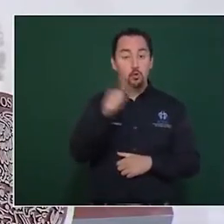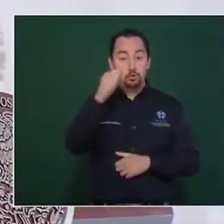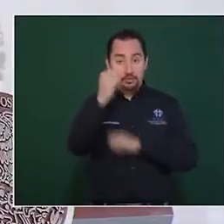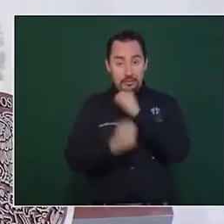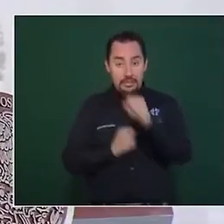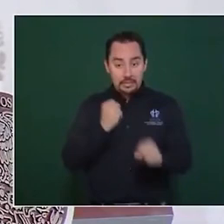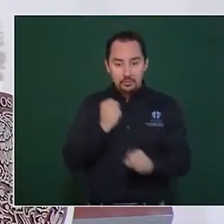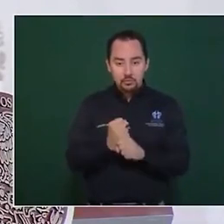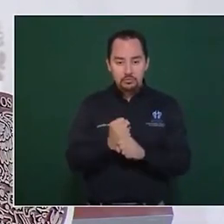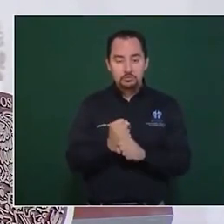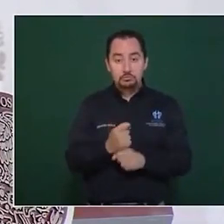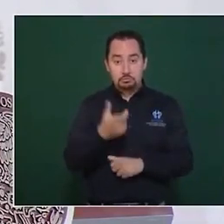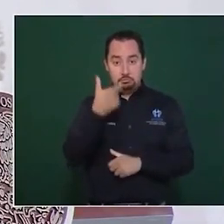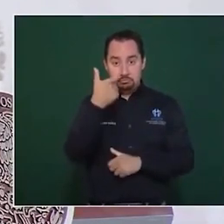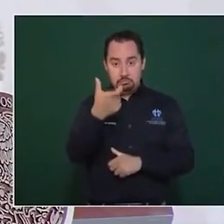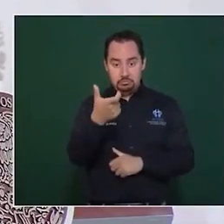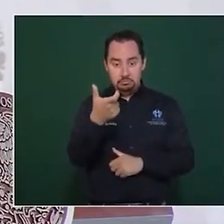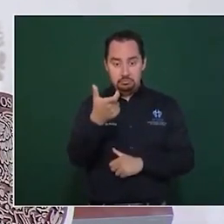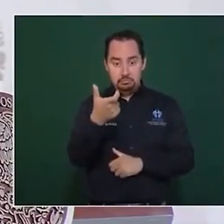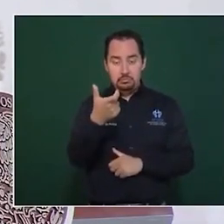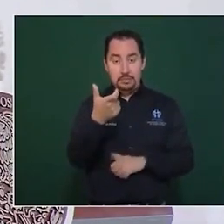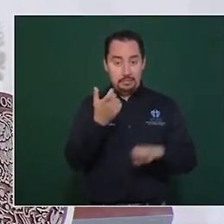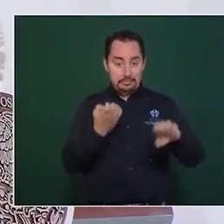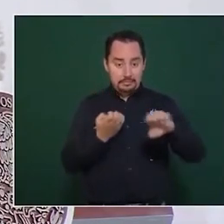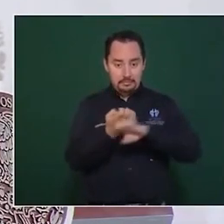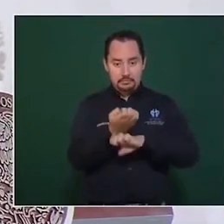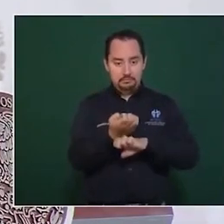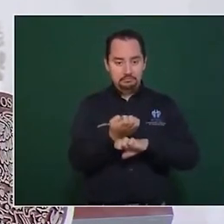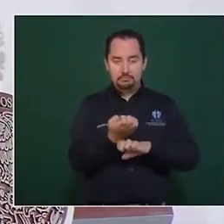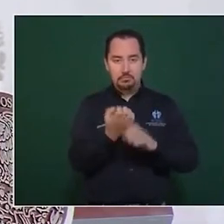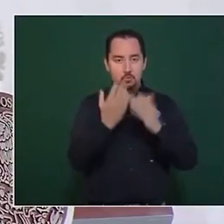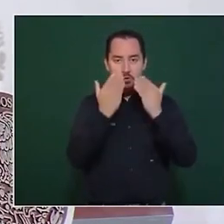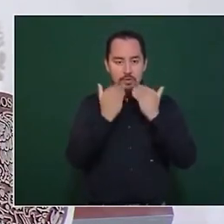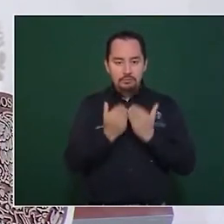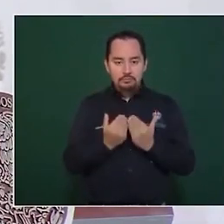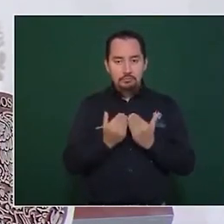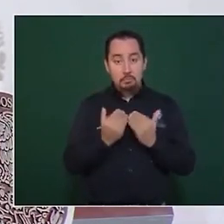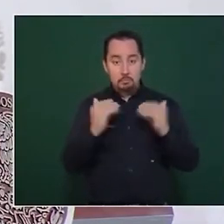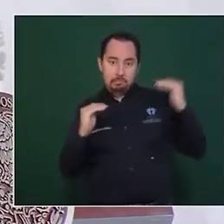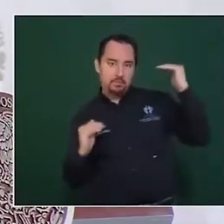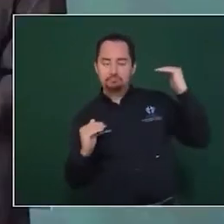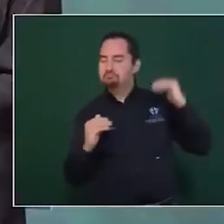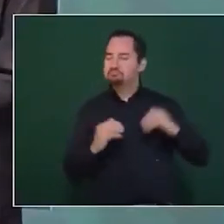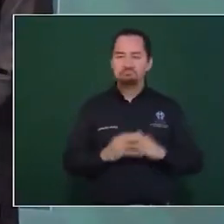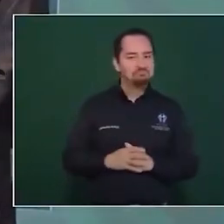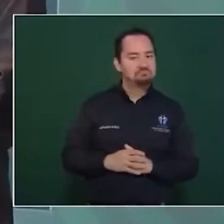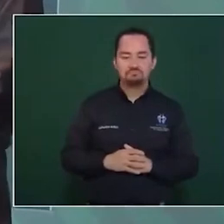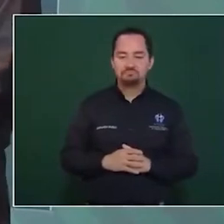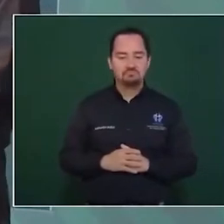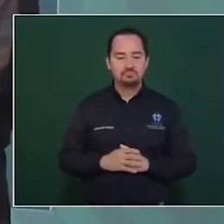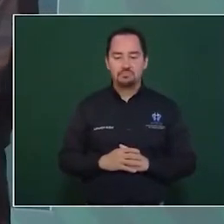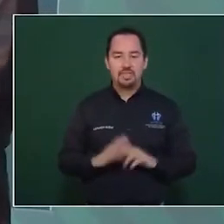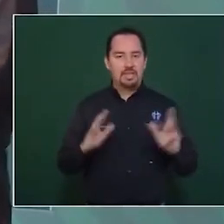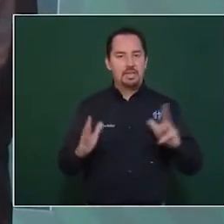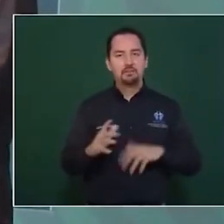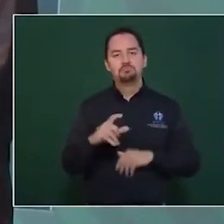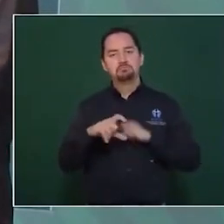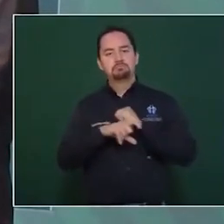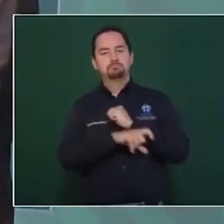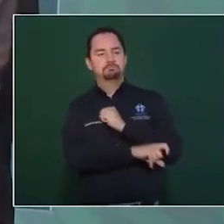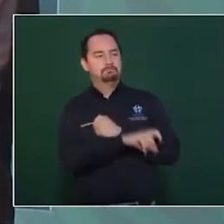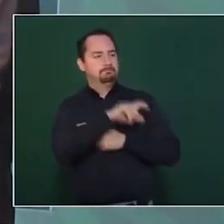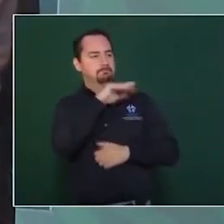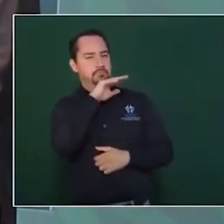años, el presupuesto estatal no presentará déficit alguno. Se acabó la corrupción,